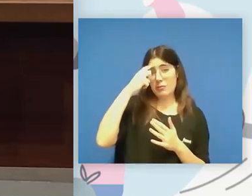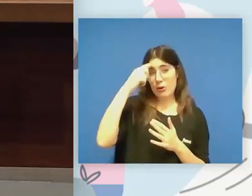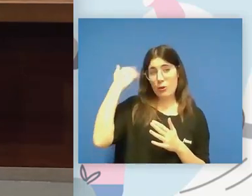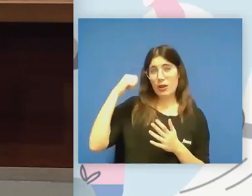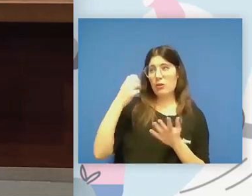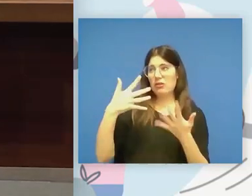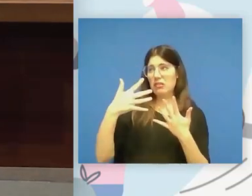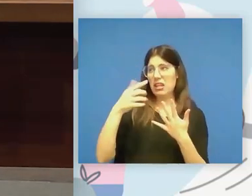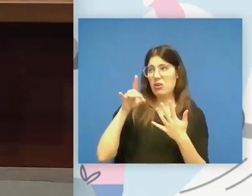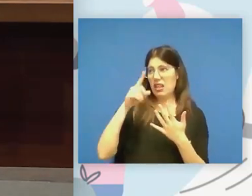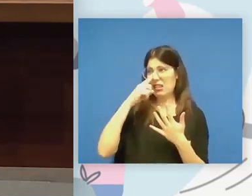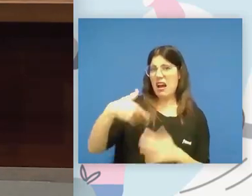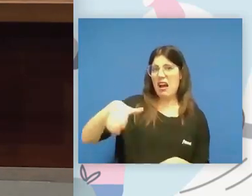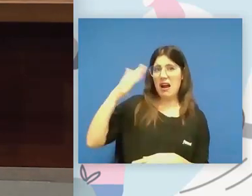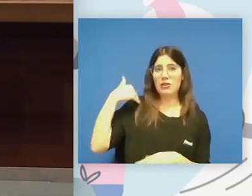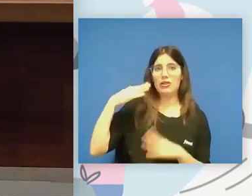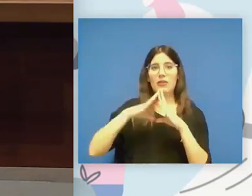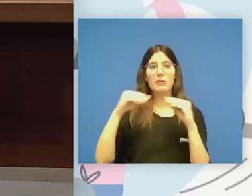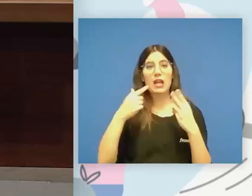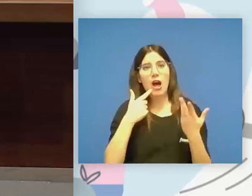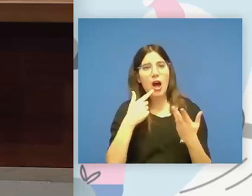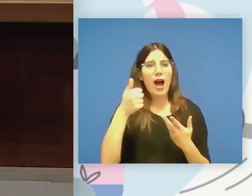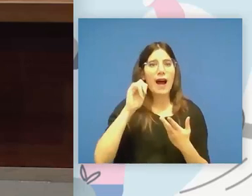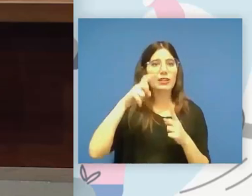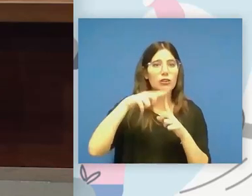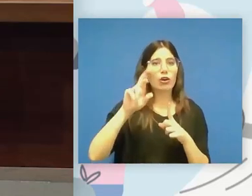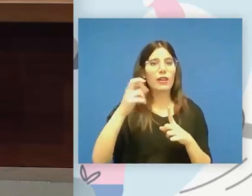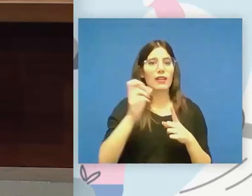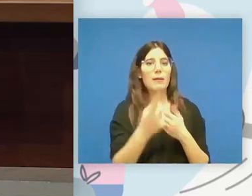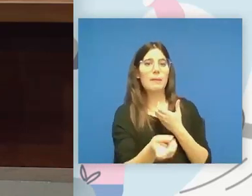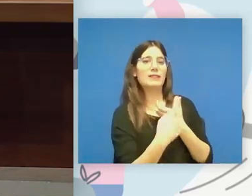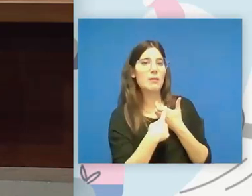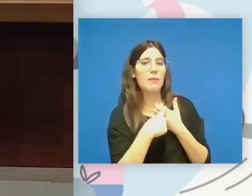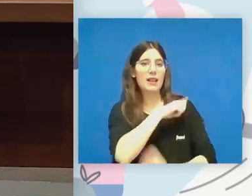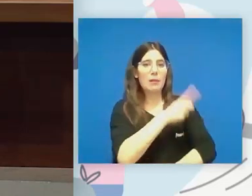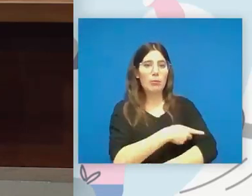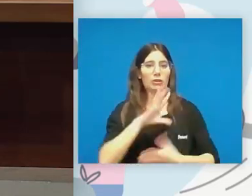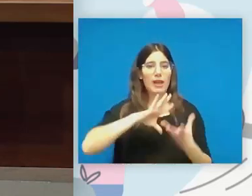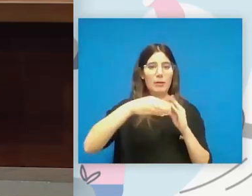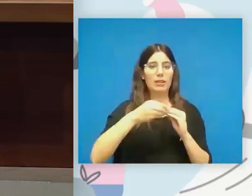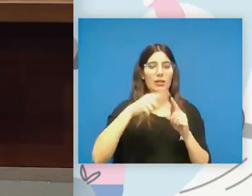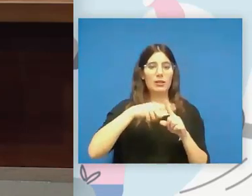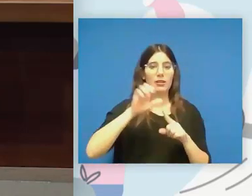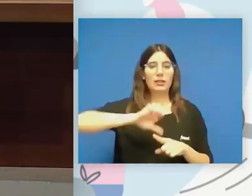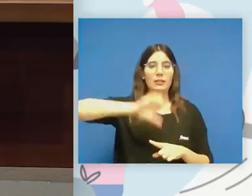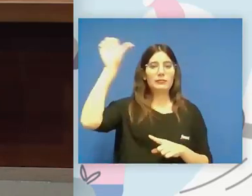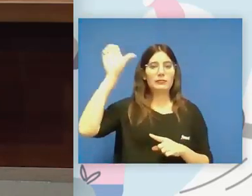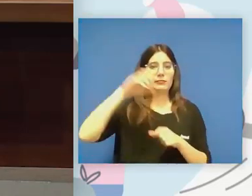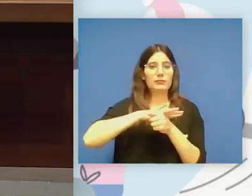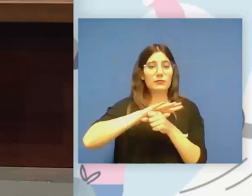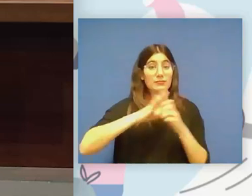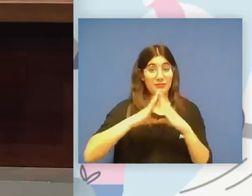cuando desde la universidad me decían, Aitor, es que tiene que participar también el deporte adaptado a nivel europeo en el ámbito universitario